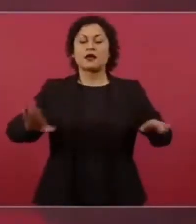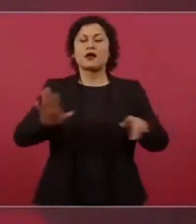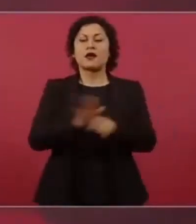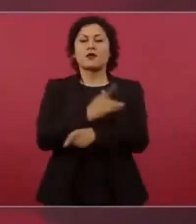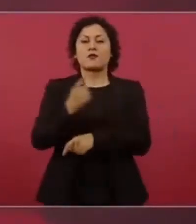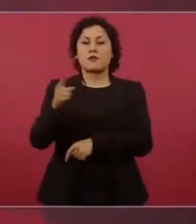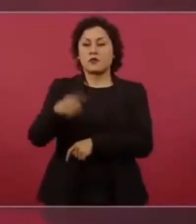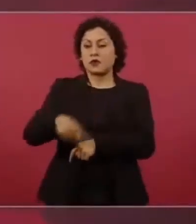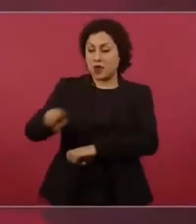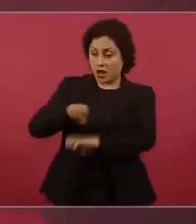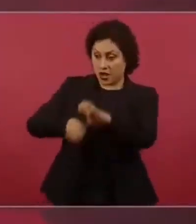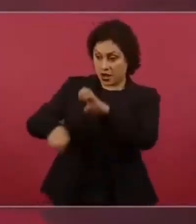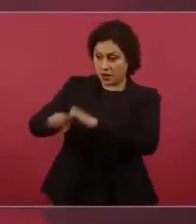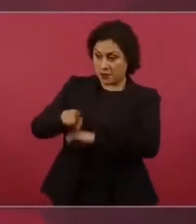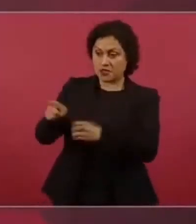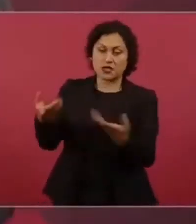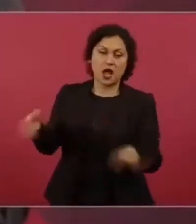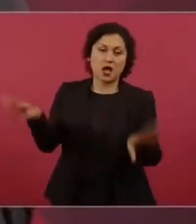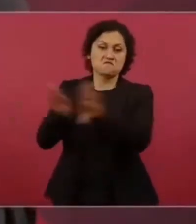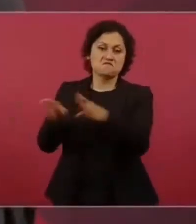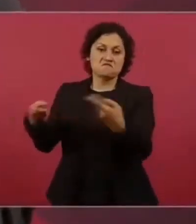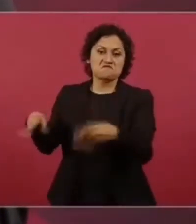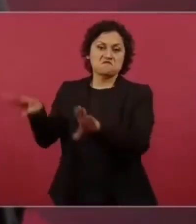aseguradoras que existen. No.